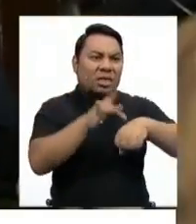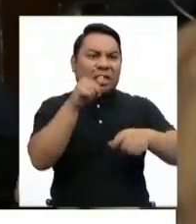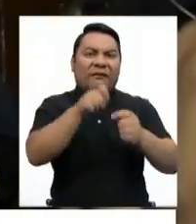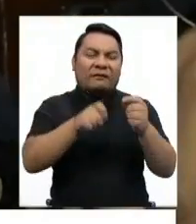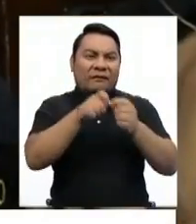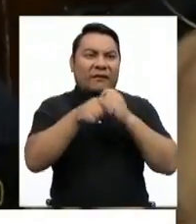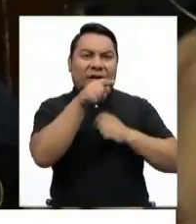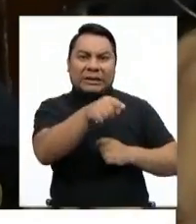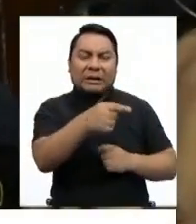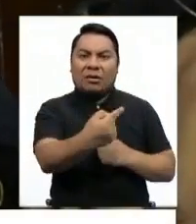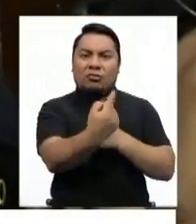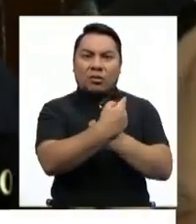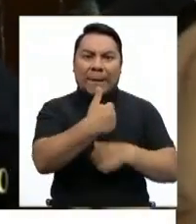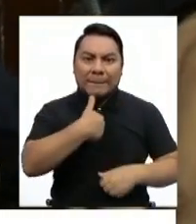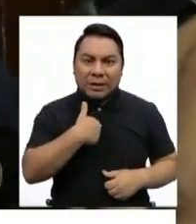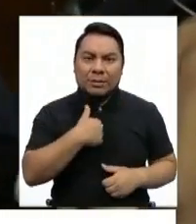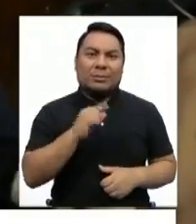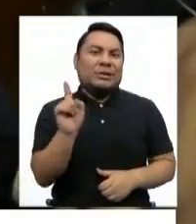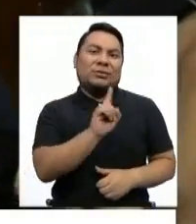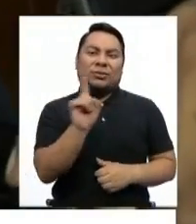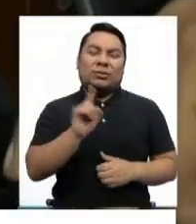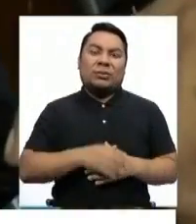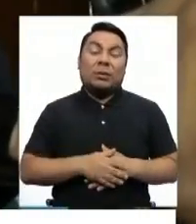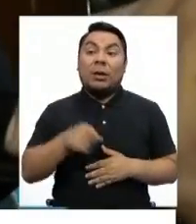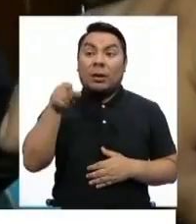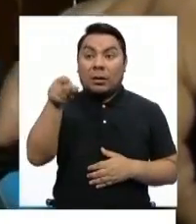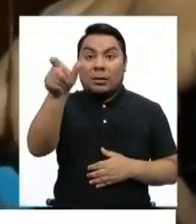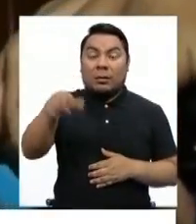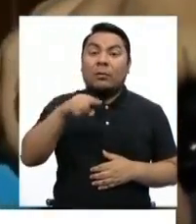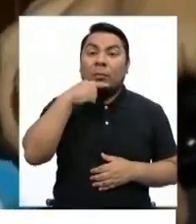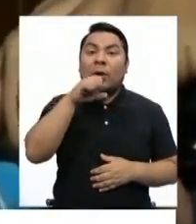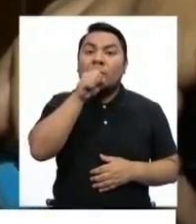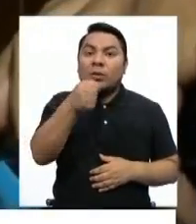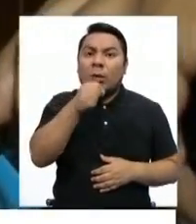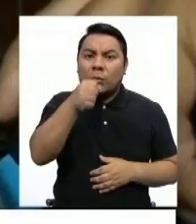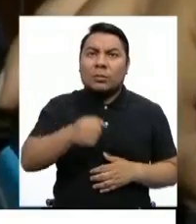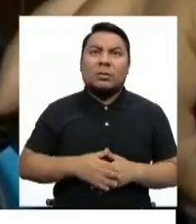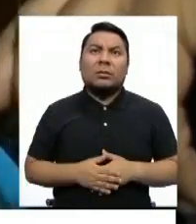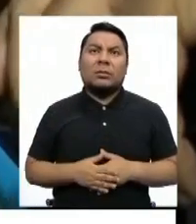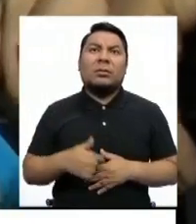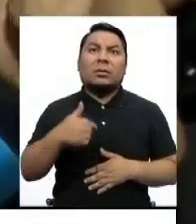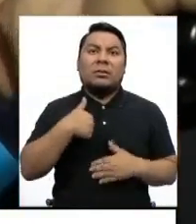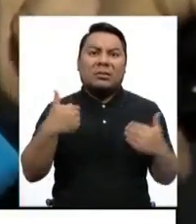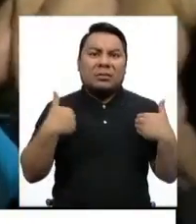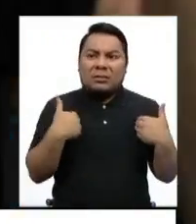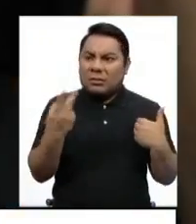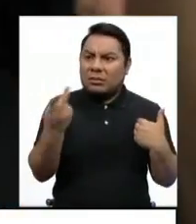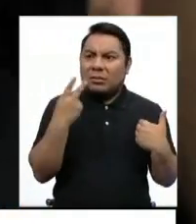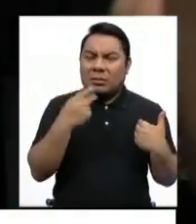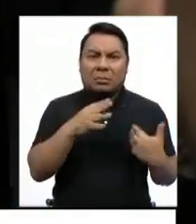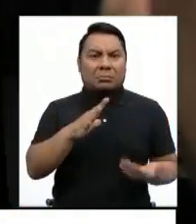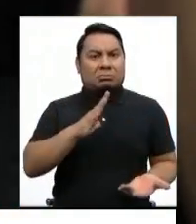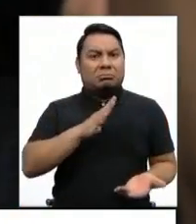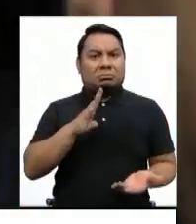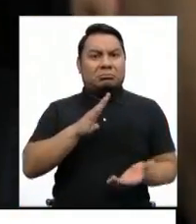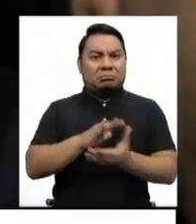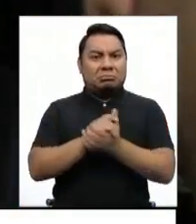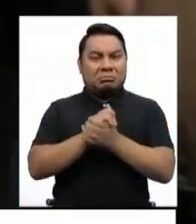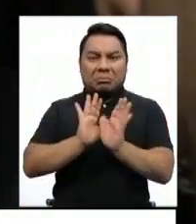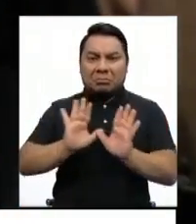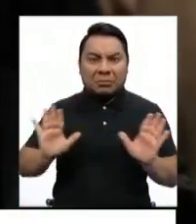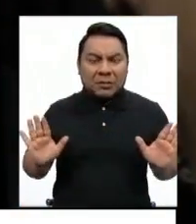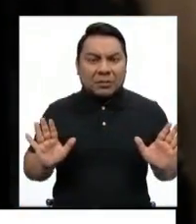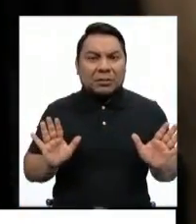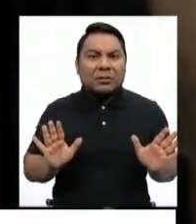imputa. Con la periodista que ha denunciado, yo tengo una cordial amistad. Yo no fui el que escribí